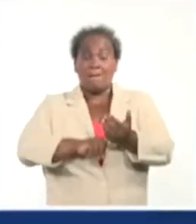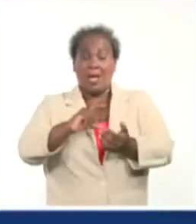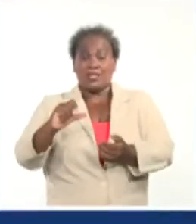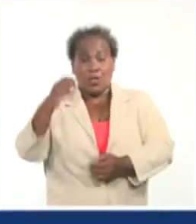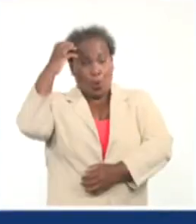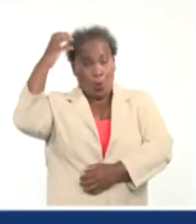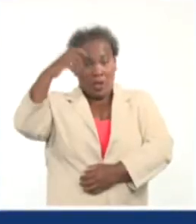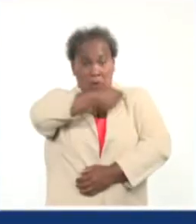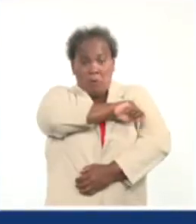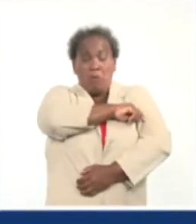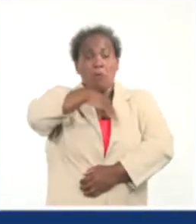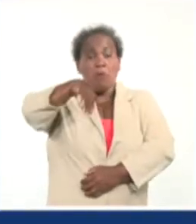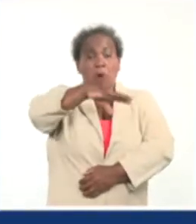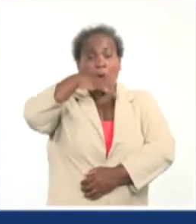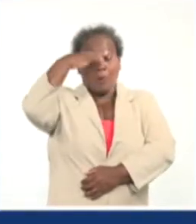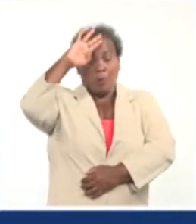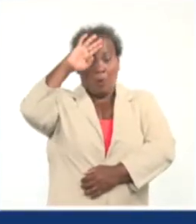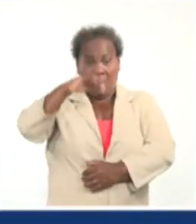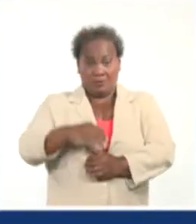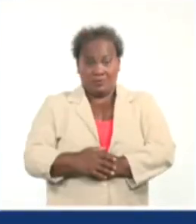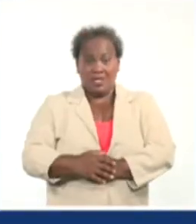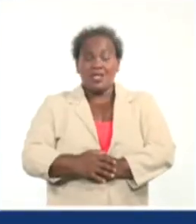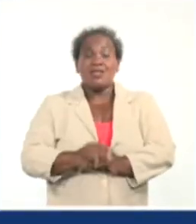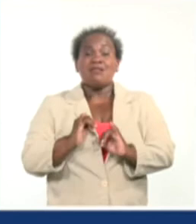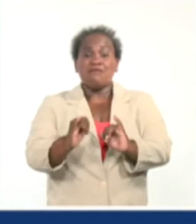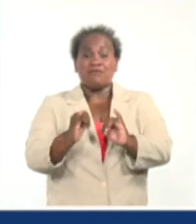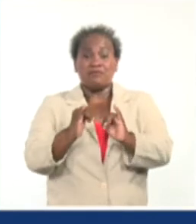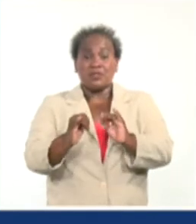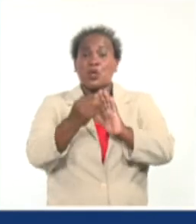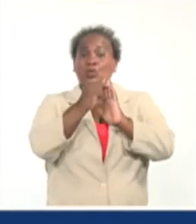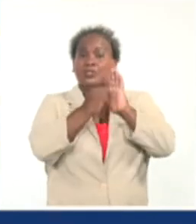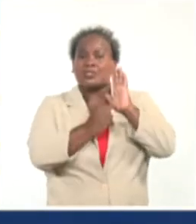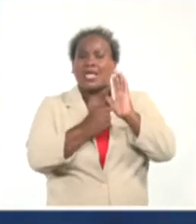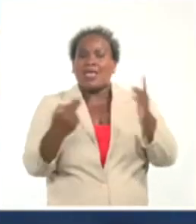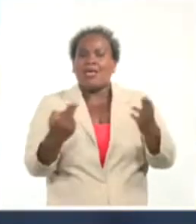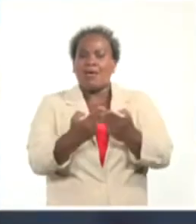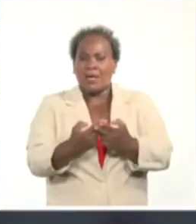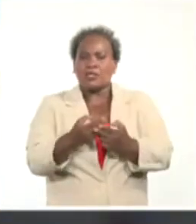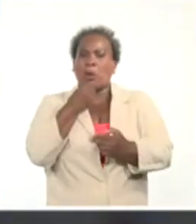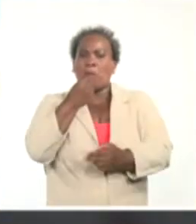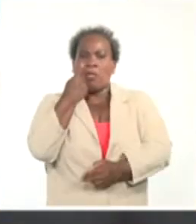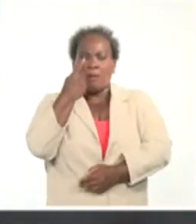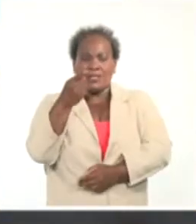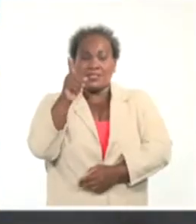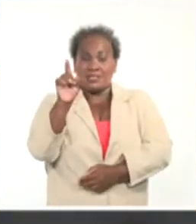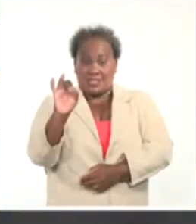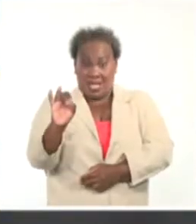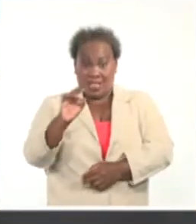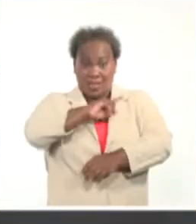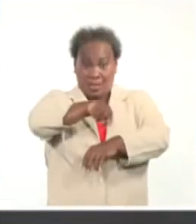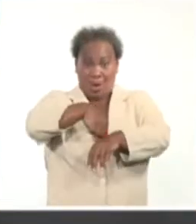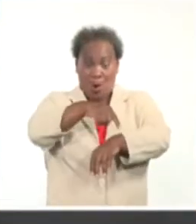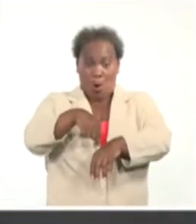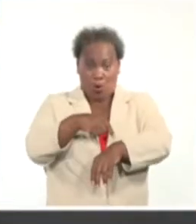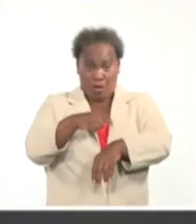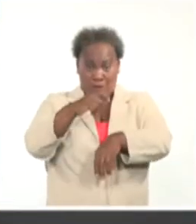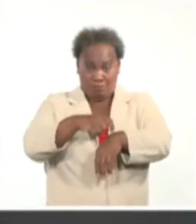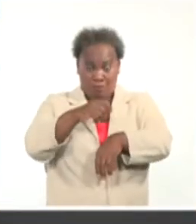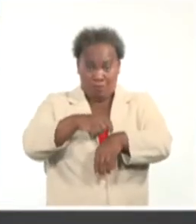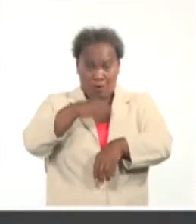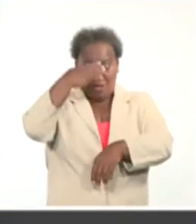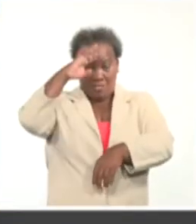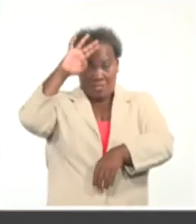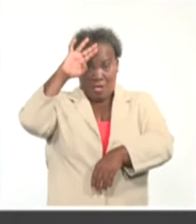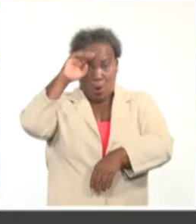y el pueblo. Los detalles del encuentro podrán seguirse a partir de las 17 horas hora de Cuba mediante transmisión en